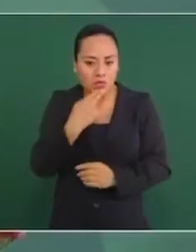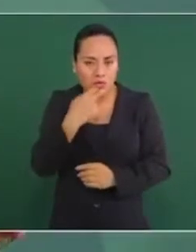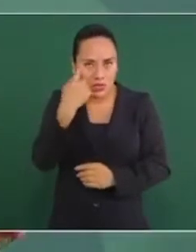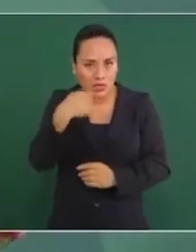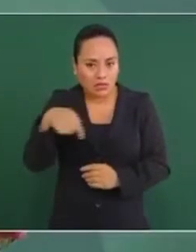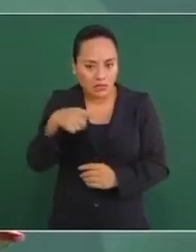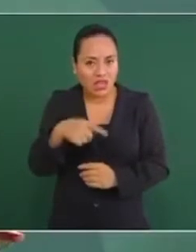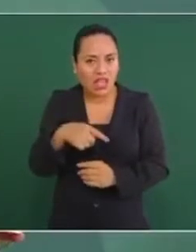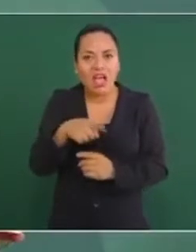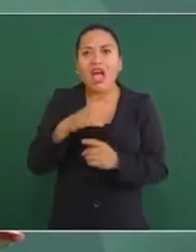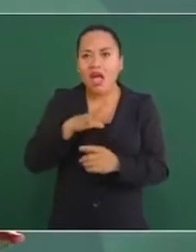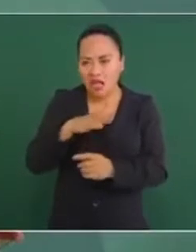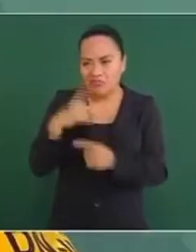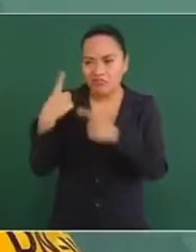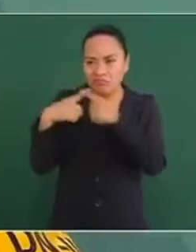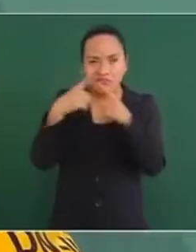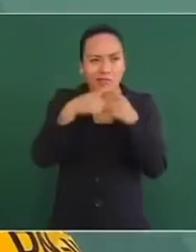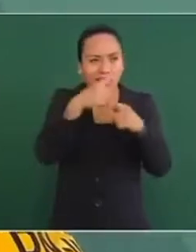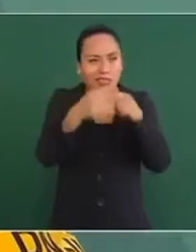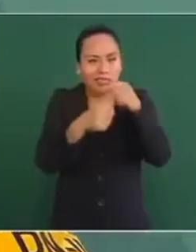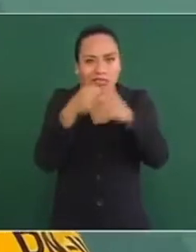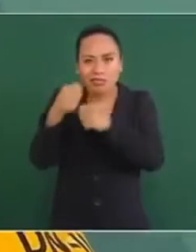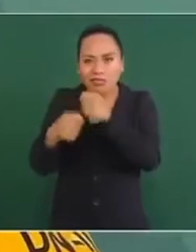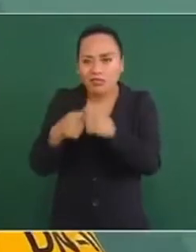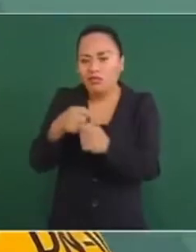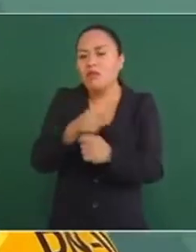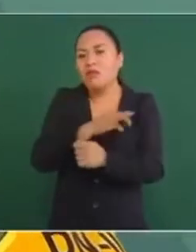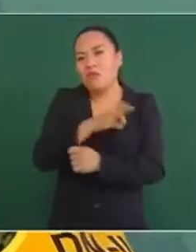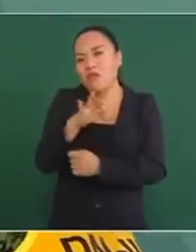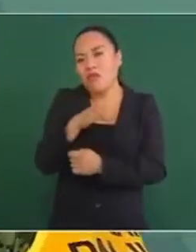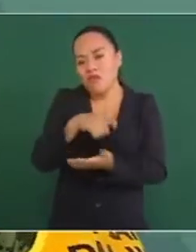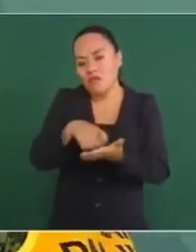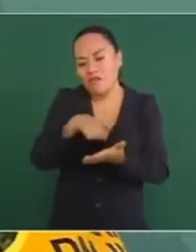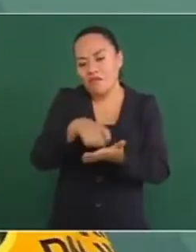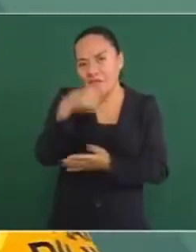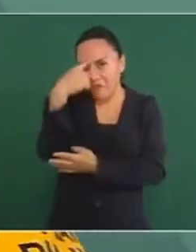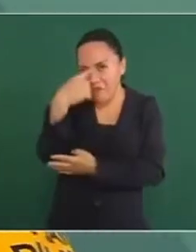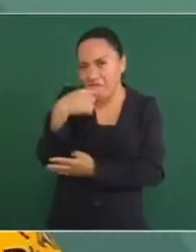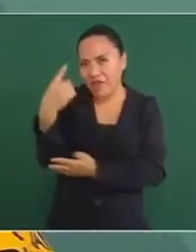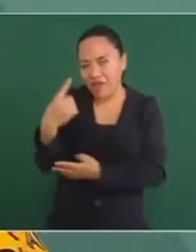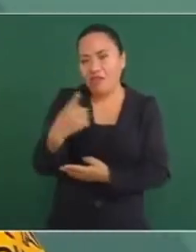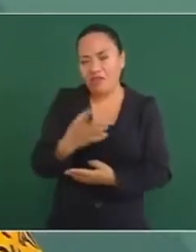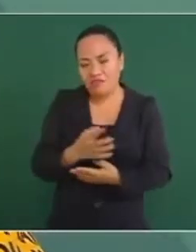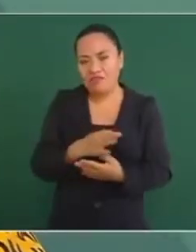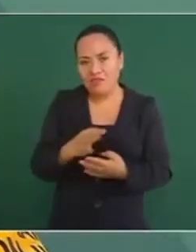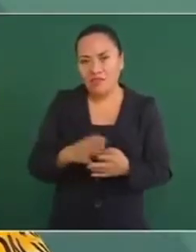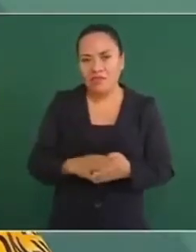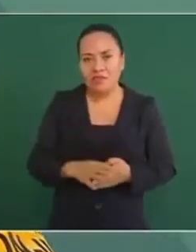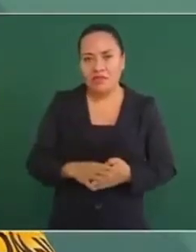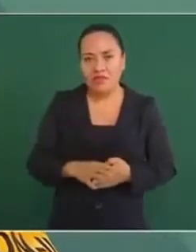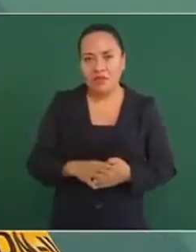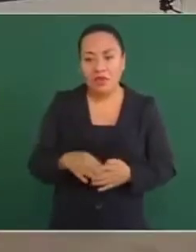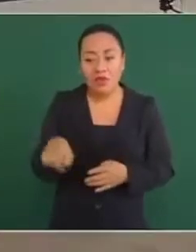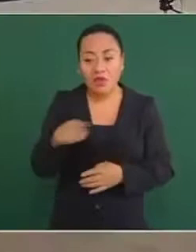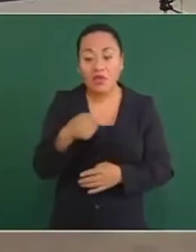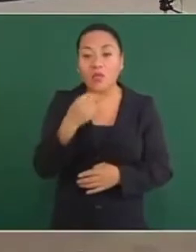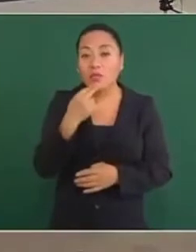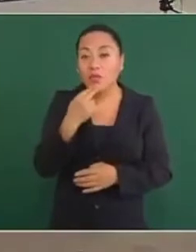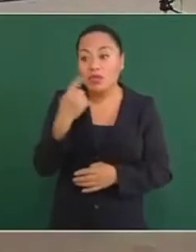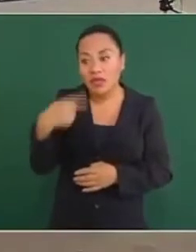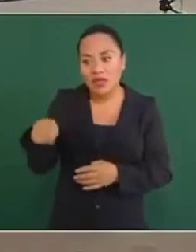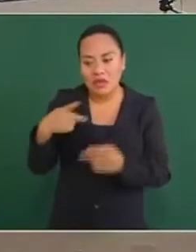eso está a la venta en muchas tiendas y eso también en algún momento puede llegar a ser empleado por la